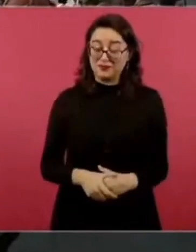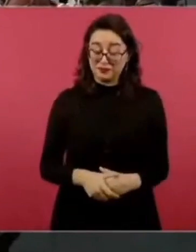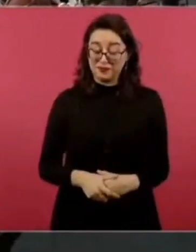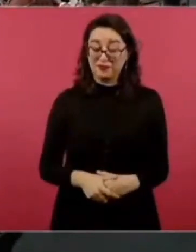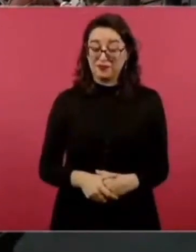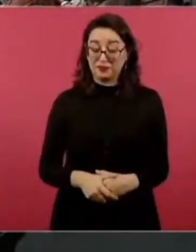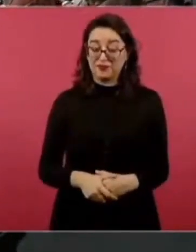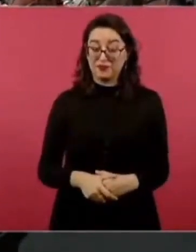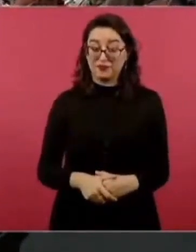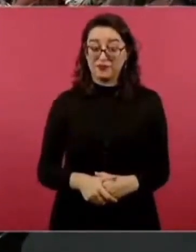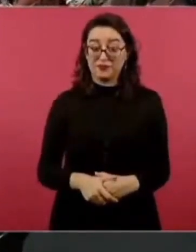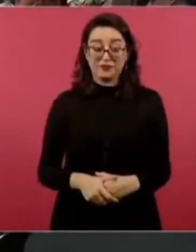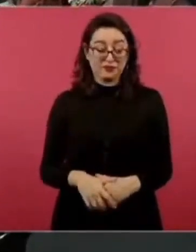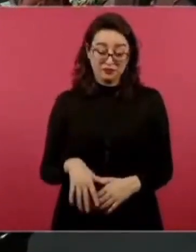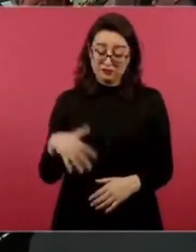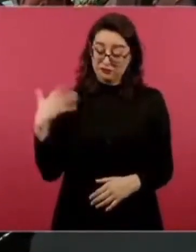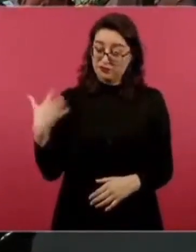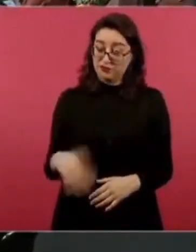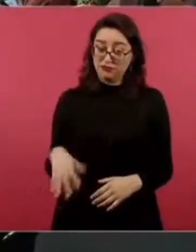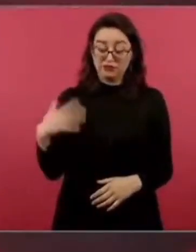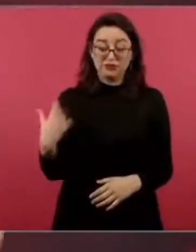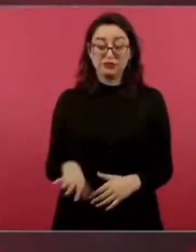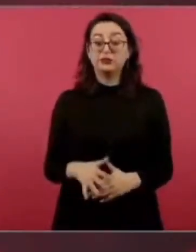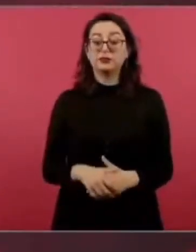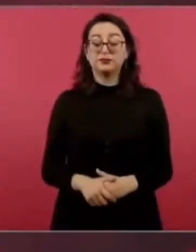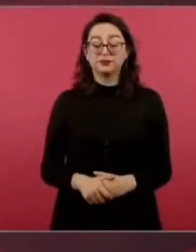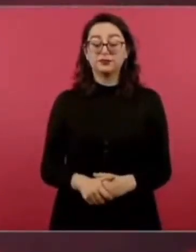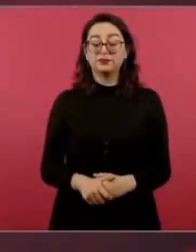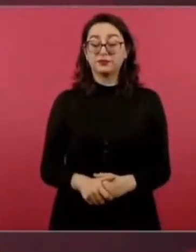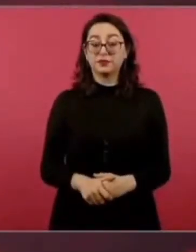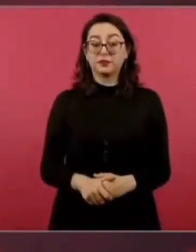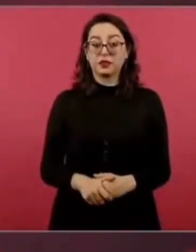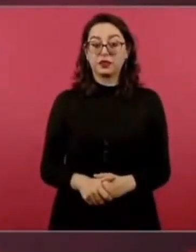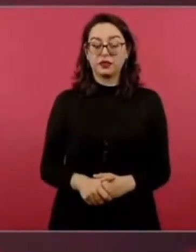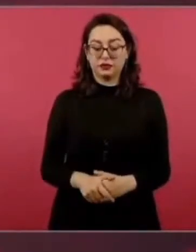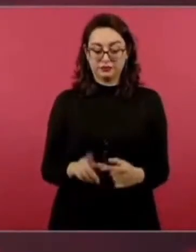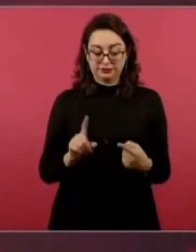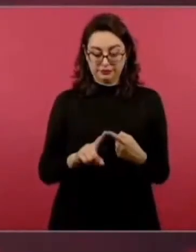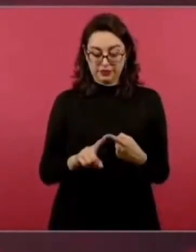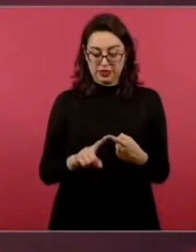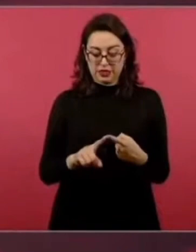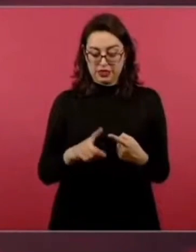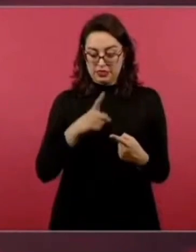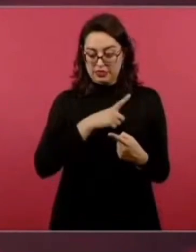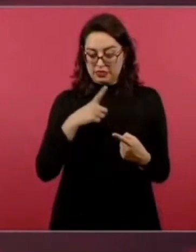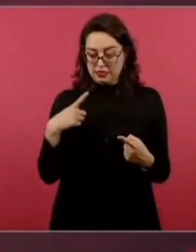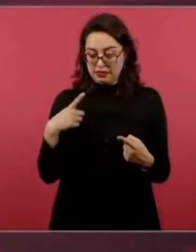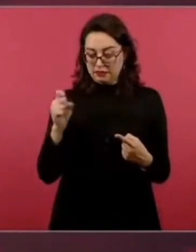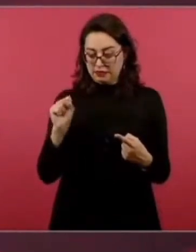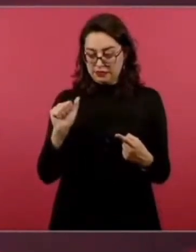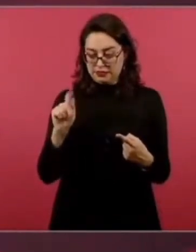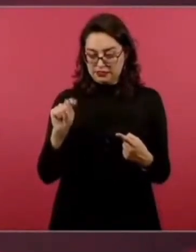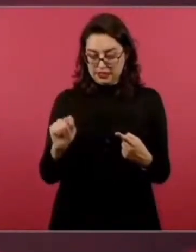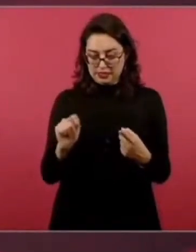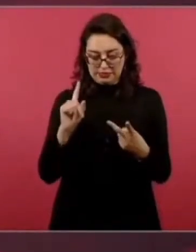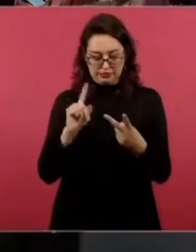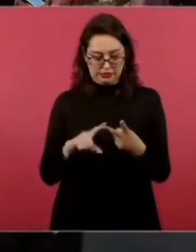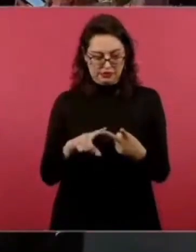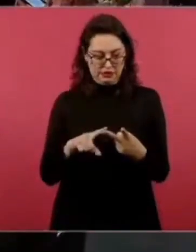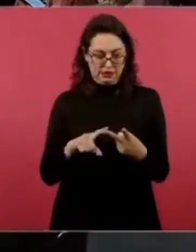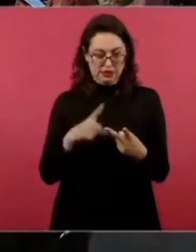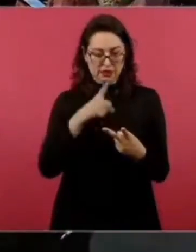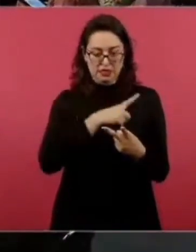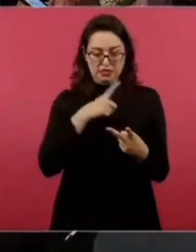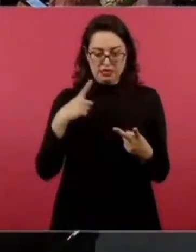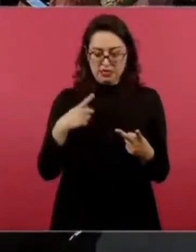pues una cantidad considerable, le debe al SAT, le debe